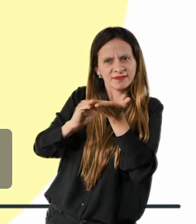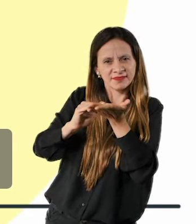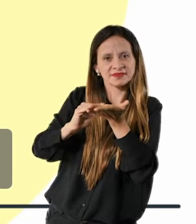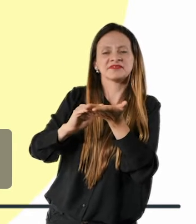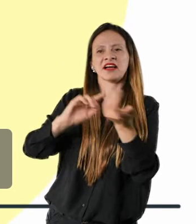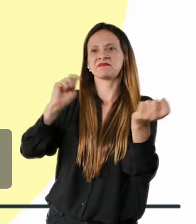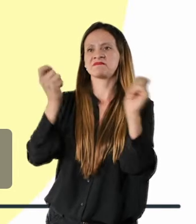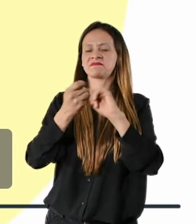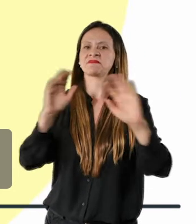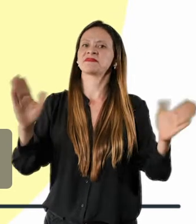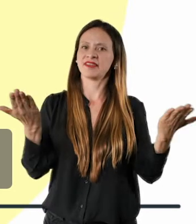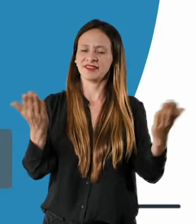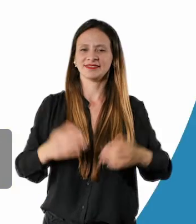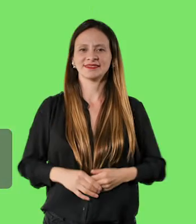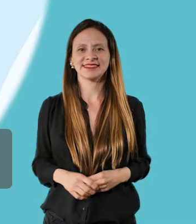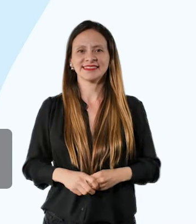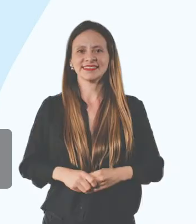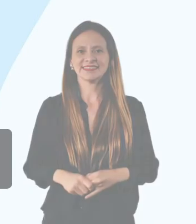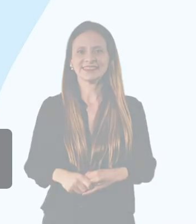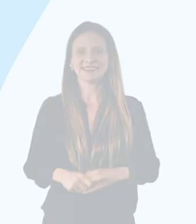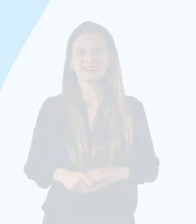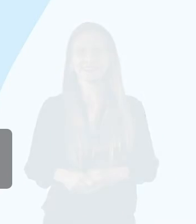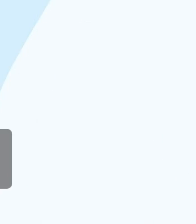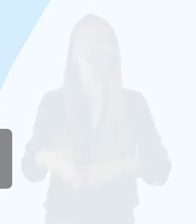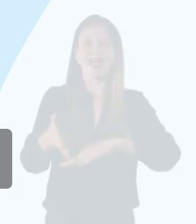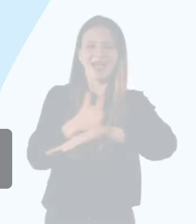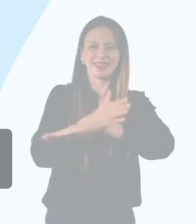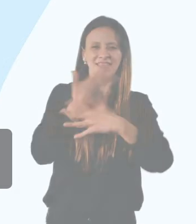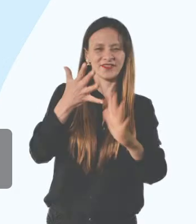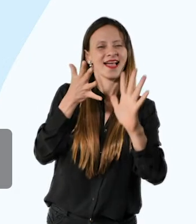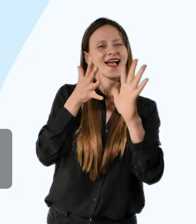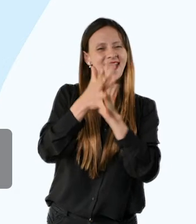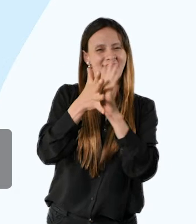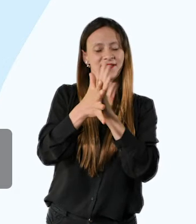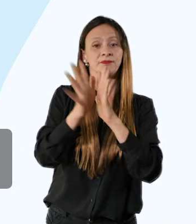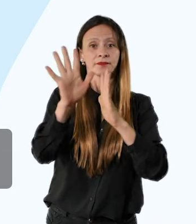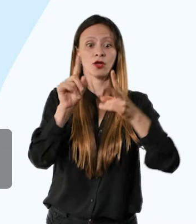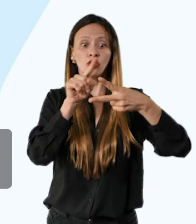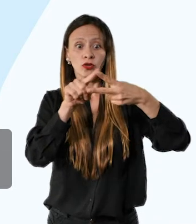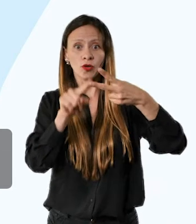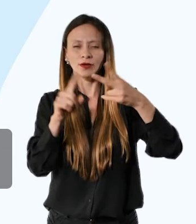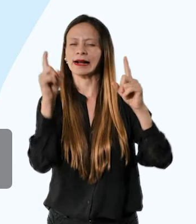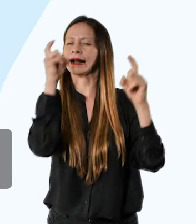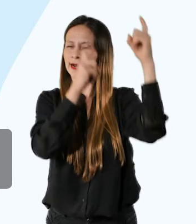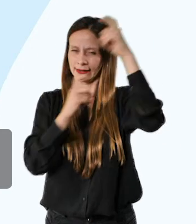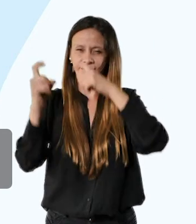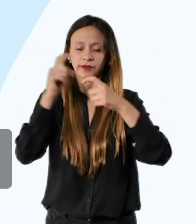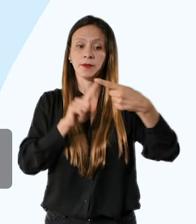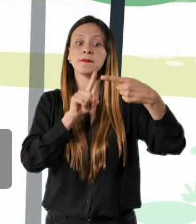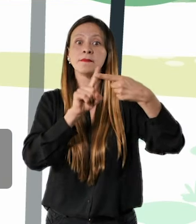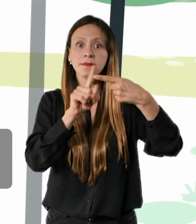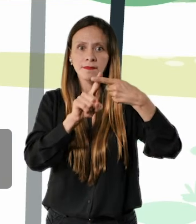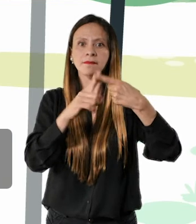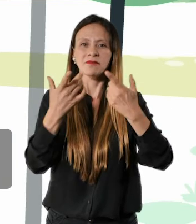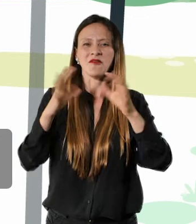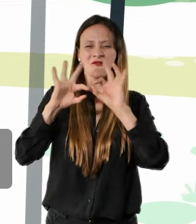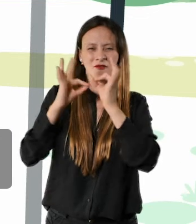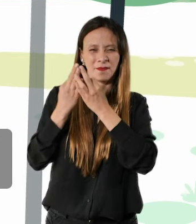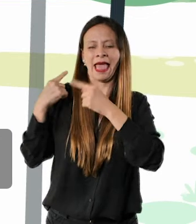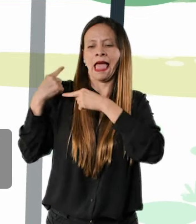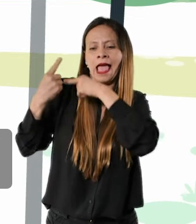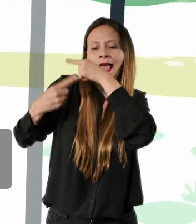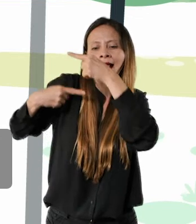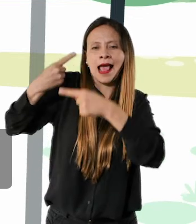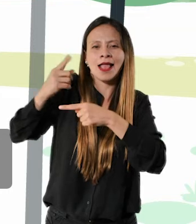actividades en el aula y la resolución de conflictos. Lo dicho anteriormente nos lleva a dos reflexiones. Primero,